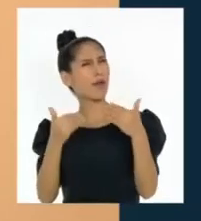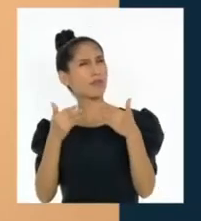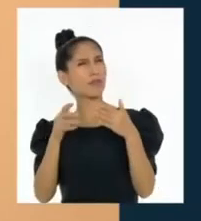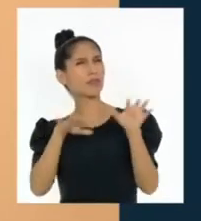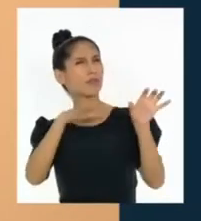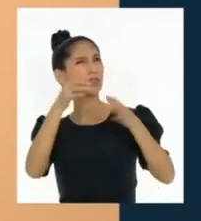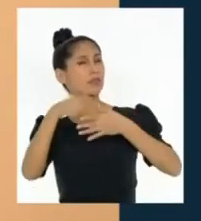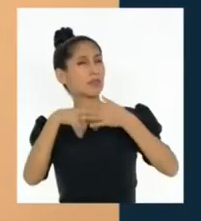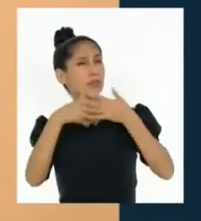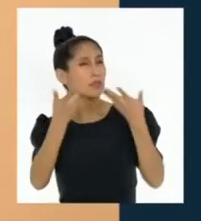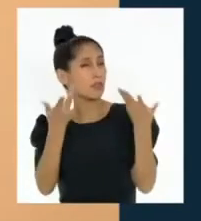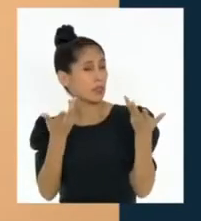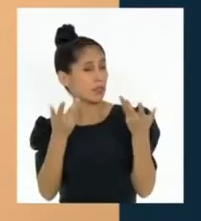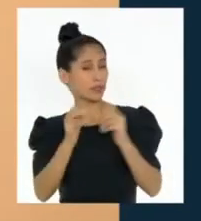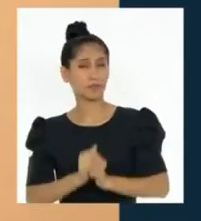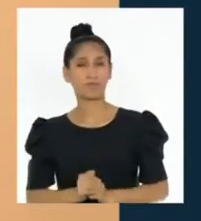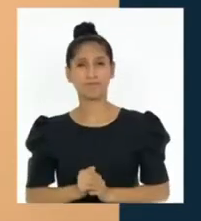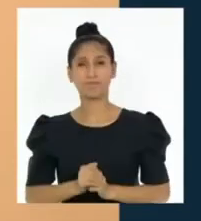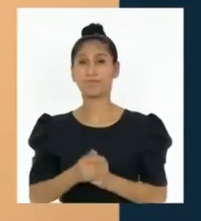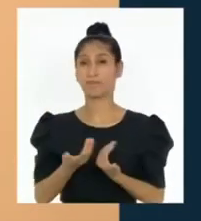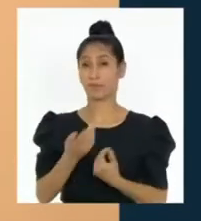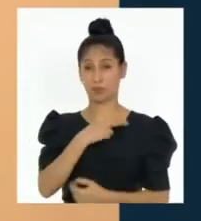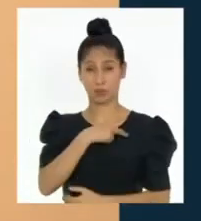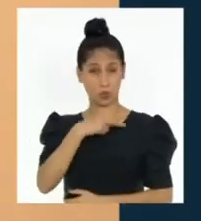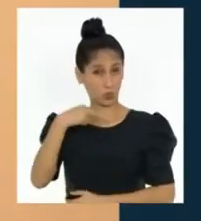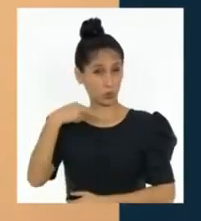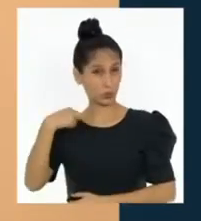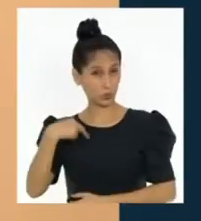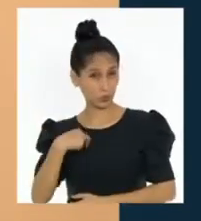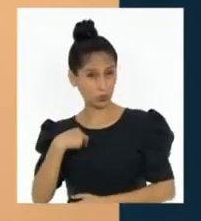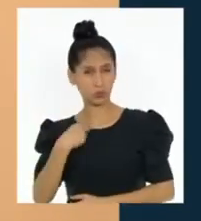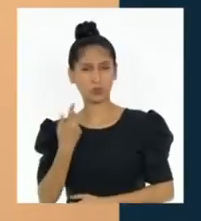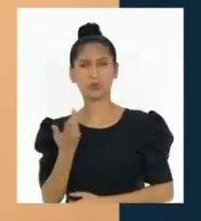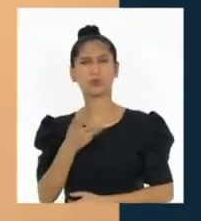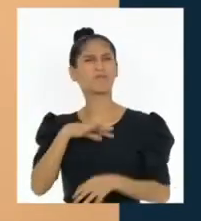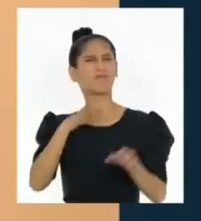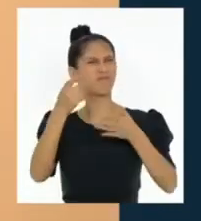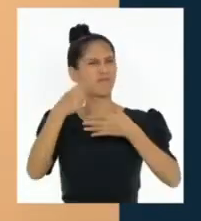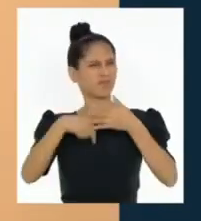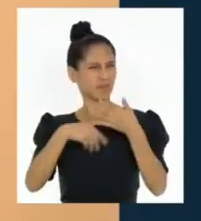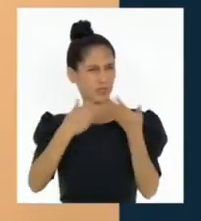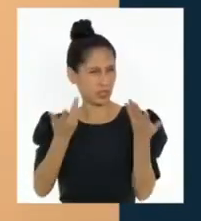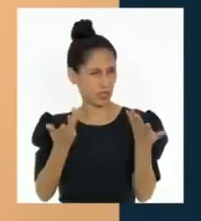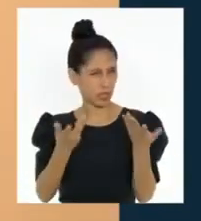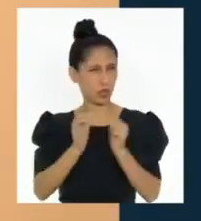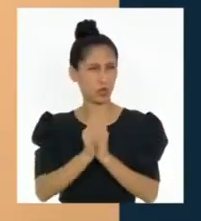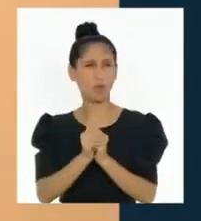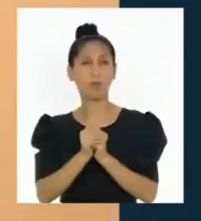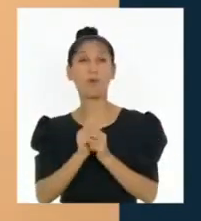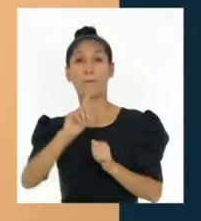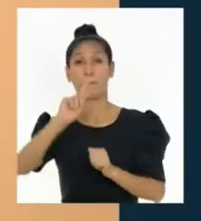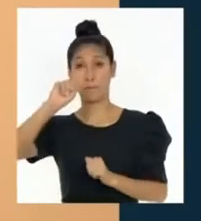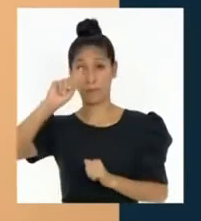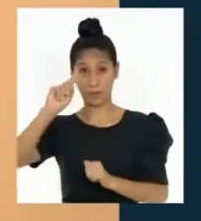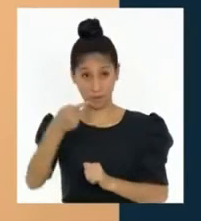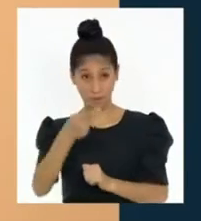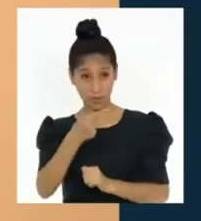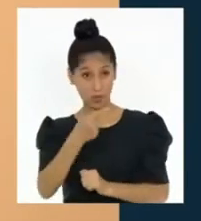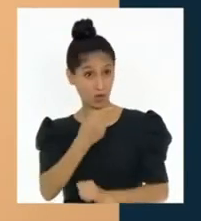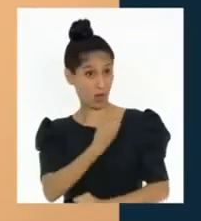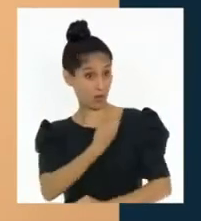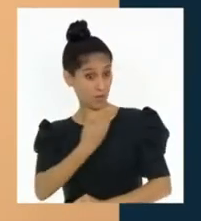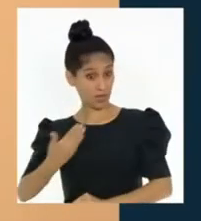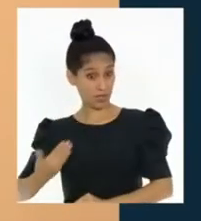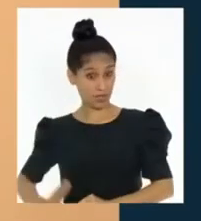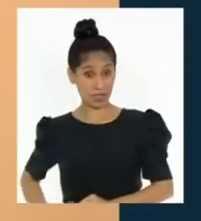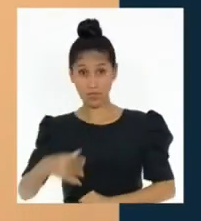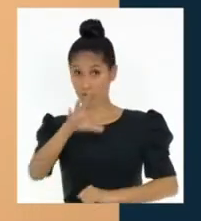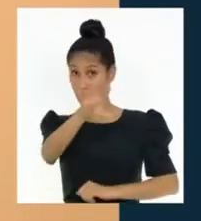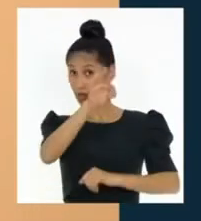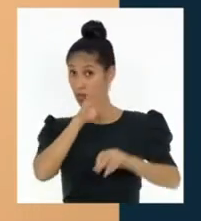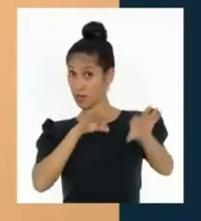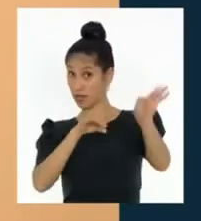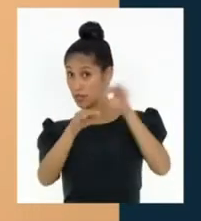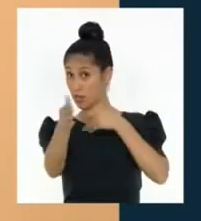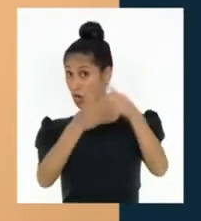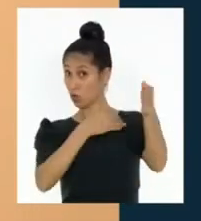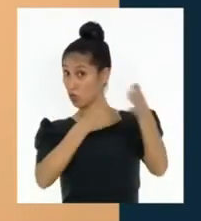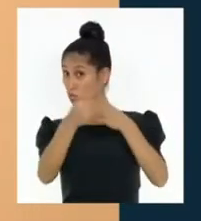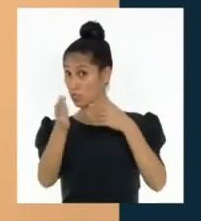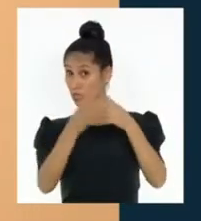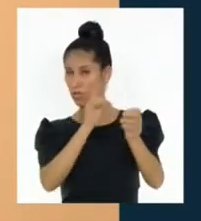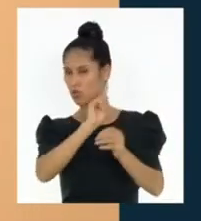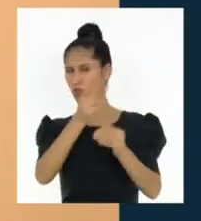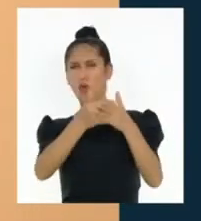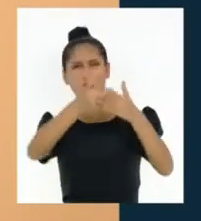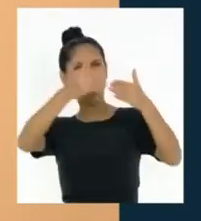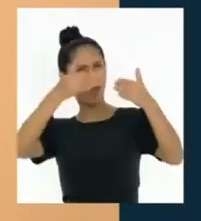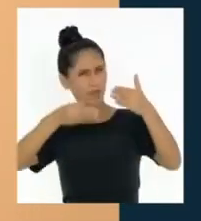Como actores electorales participamos de distintas maneras, informándonos sobre los candidatos y sus propuestas, asumiendo